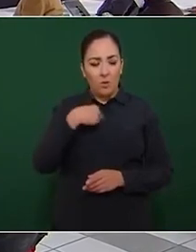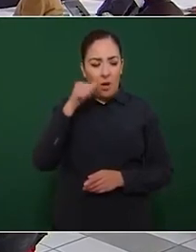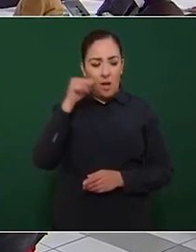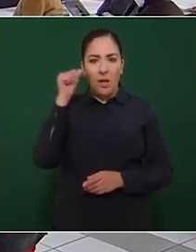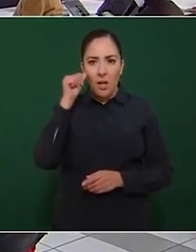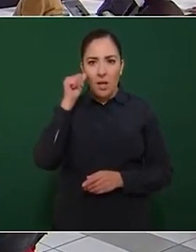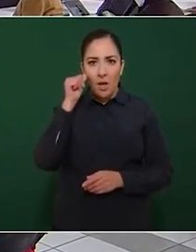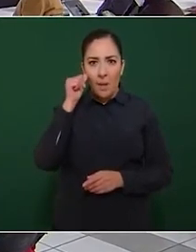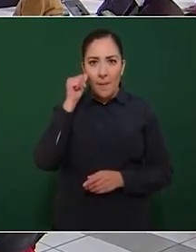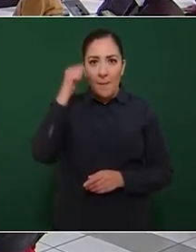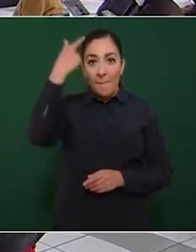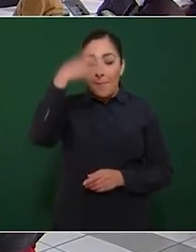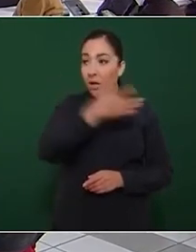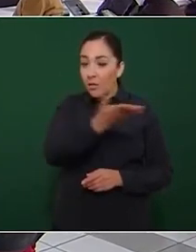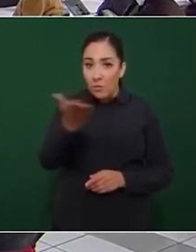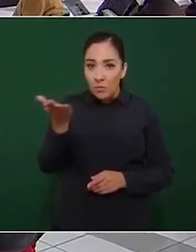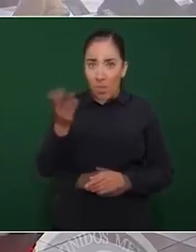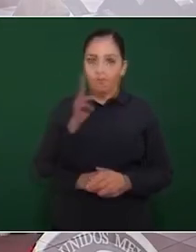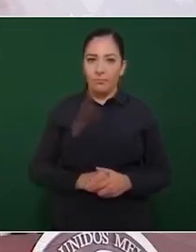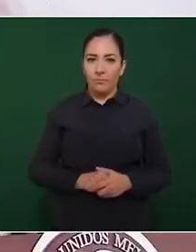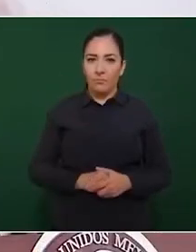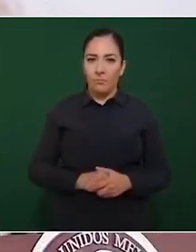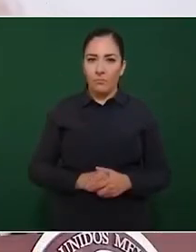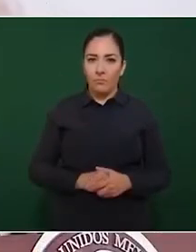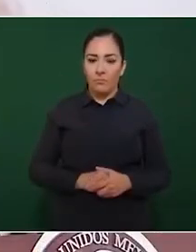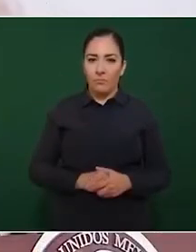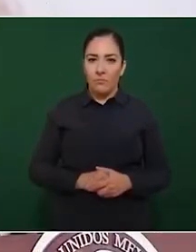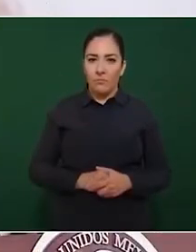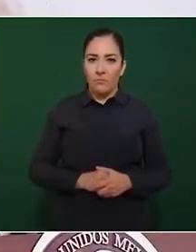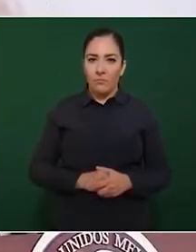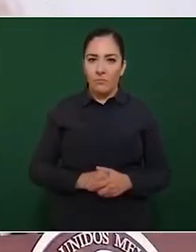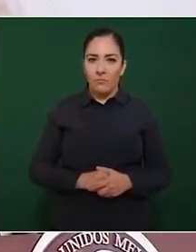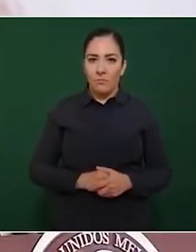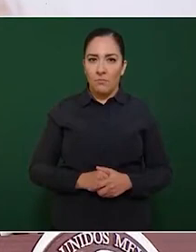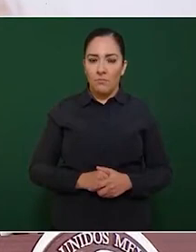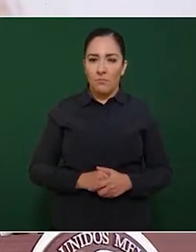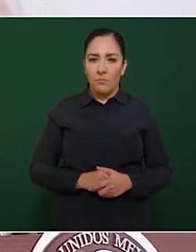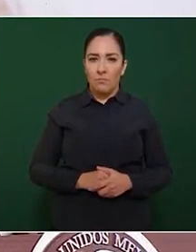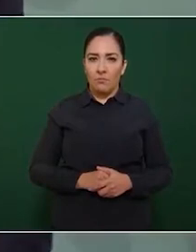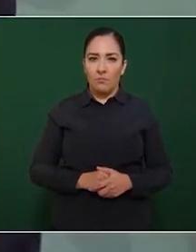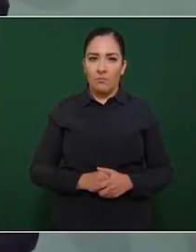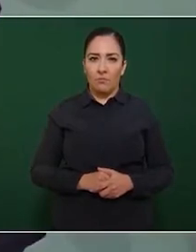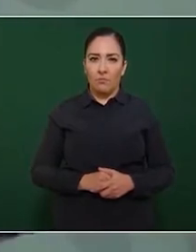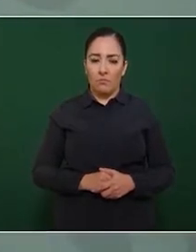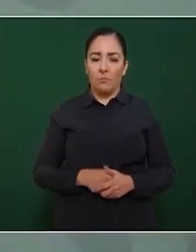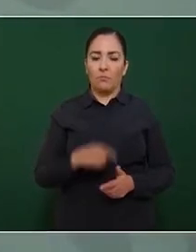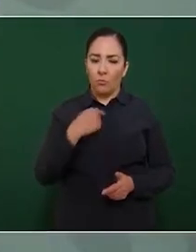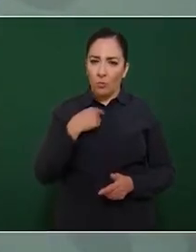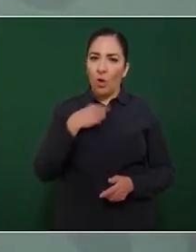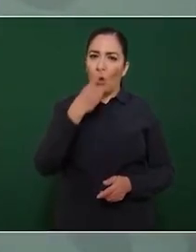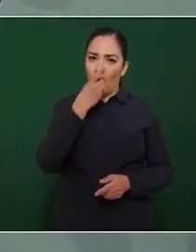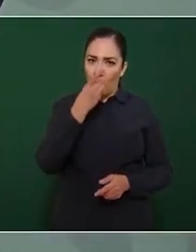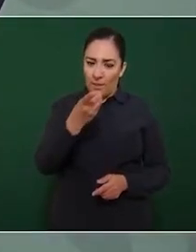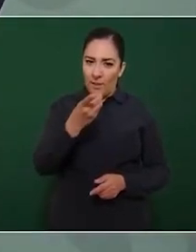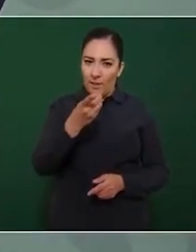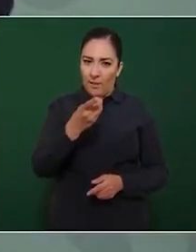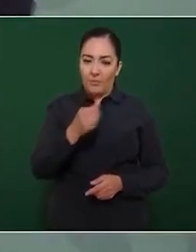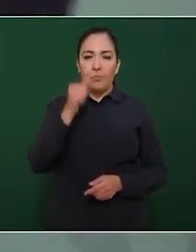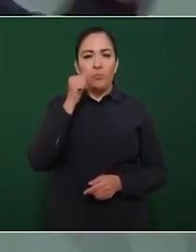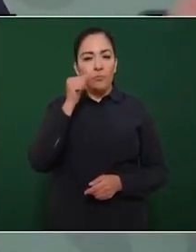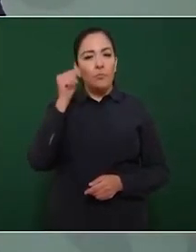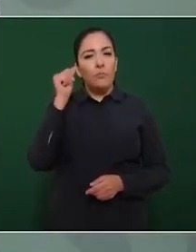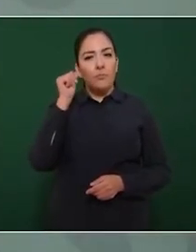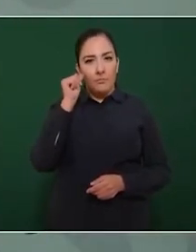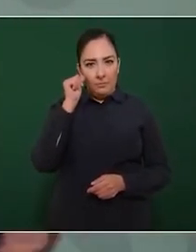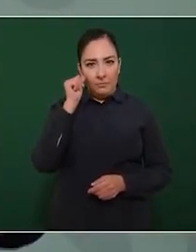que fue una amenaza lo único que mencioné y